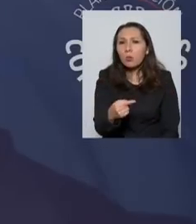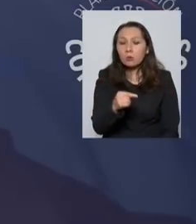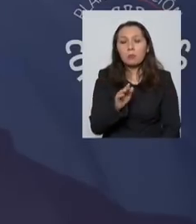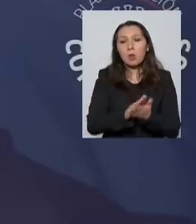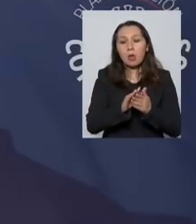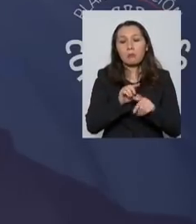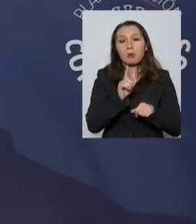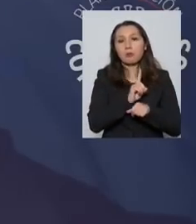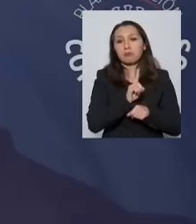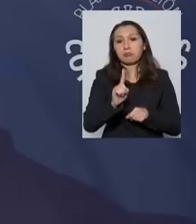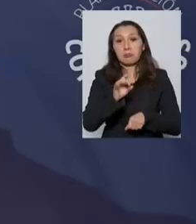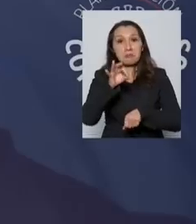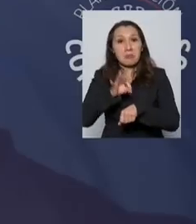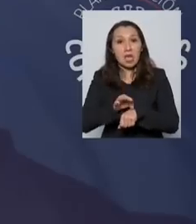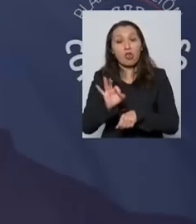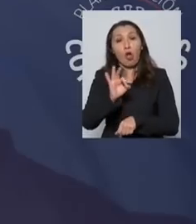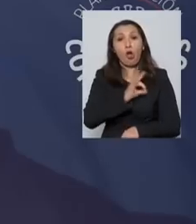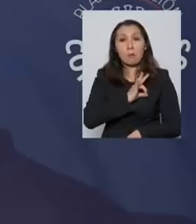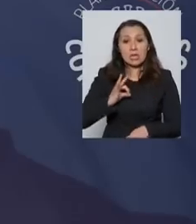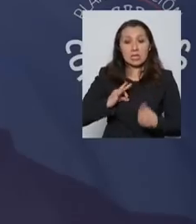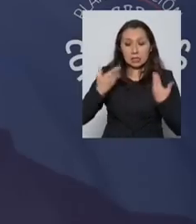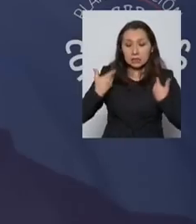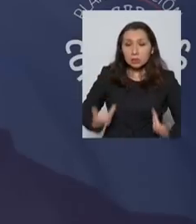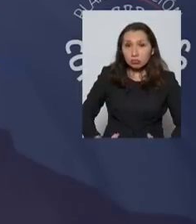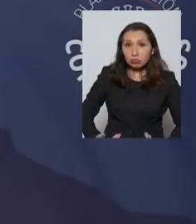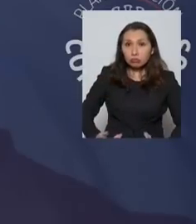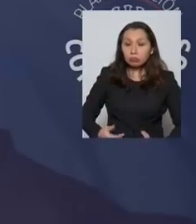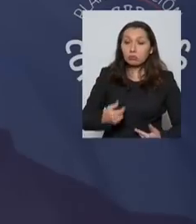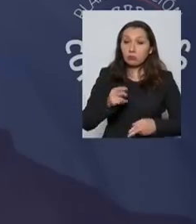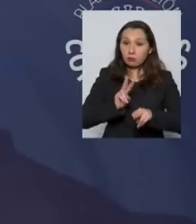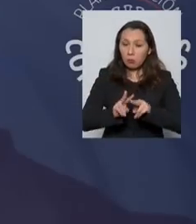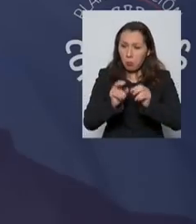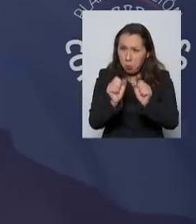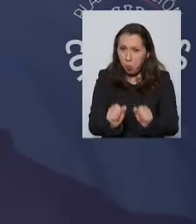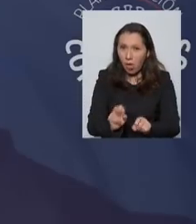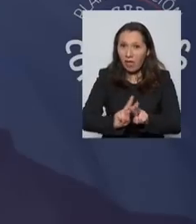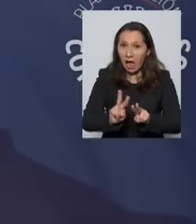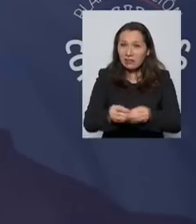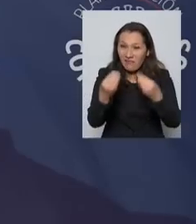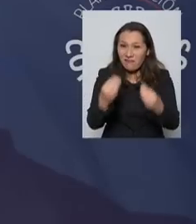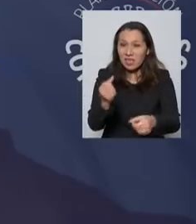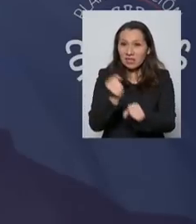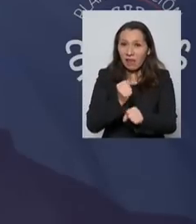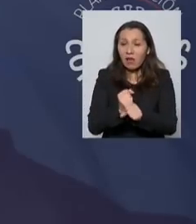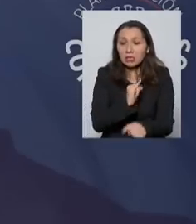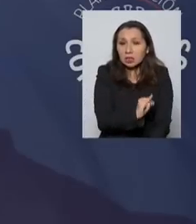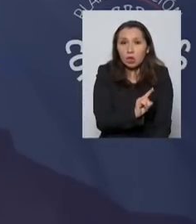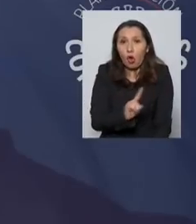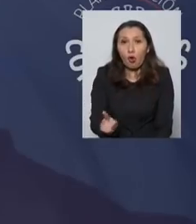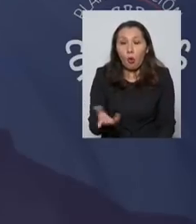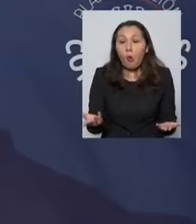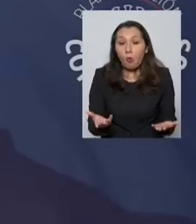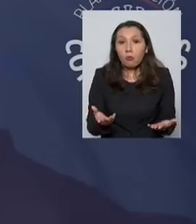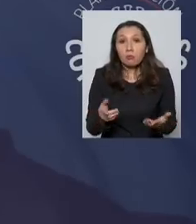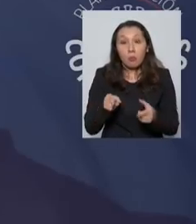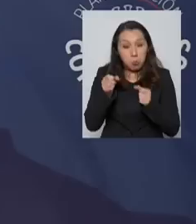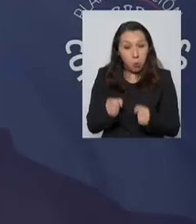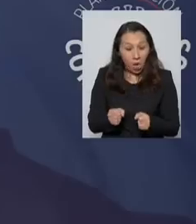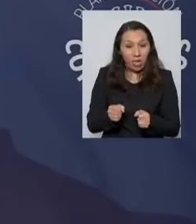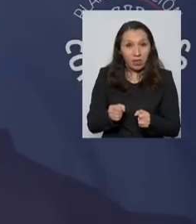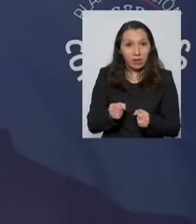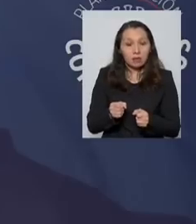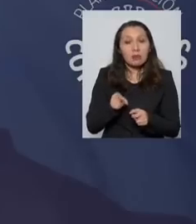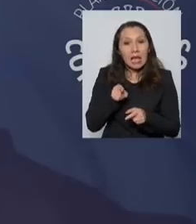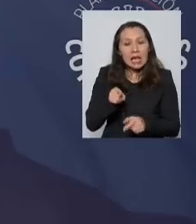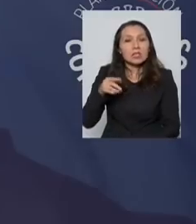cirujano o este médico o este ministro va a ser capaz de hacer la pega o no? Y me parece que eso es lo